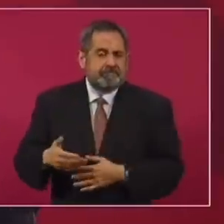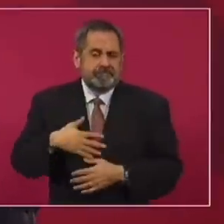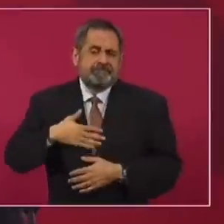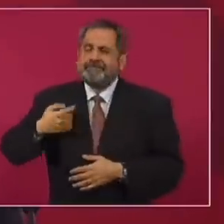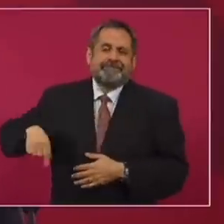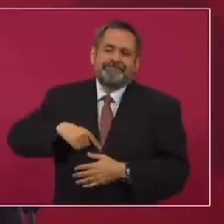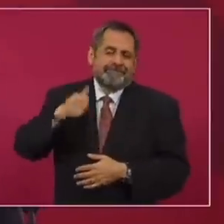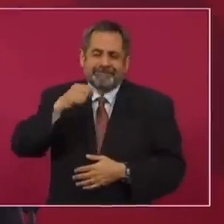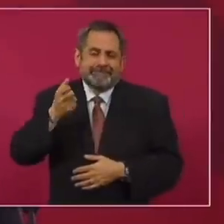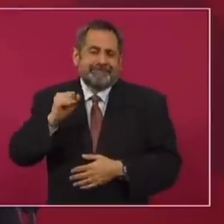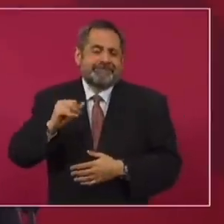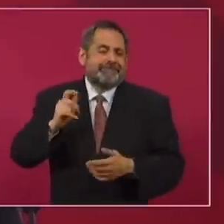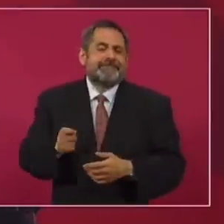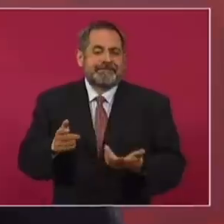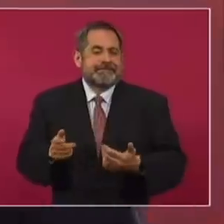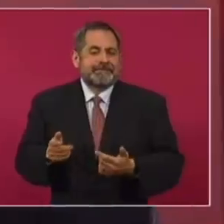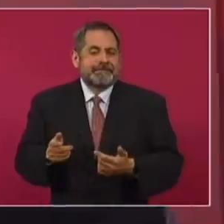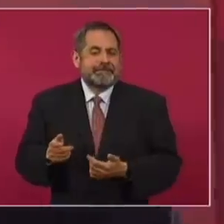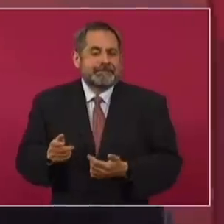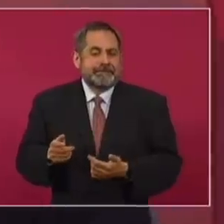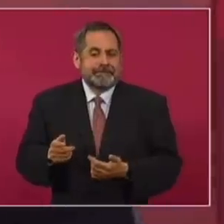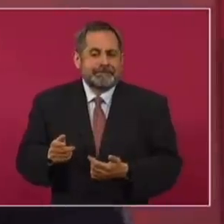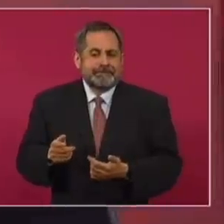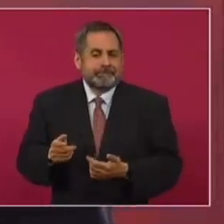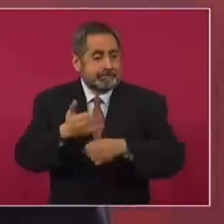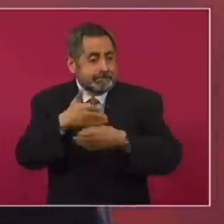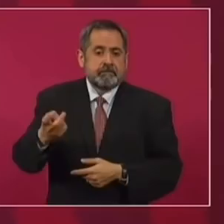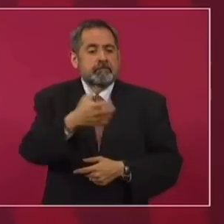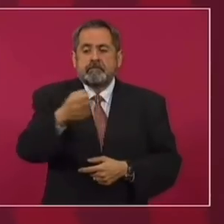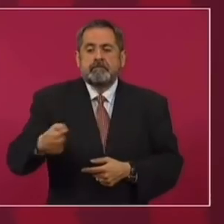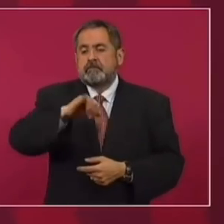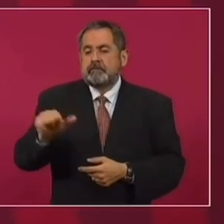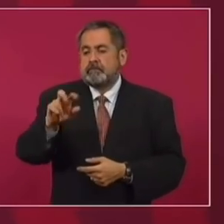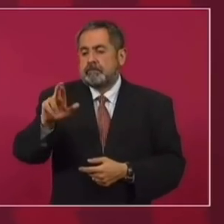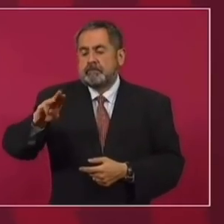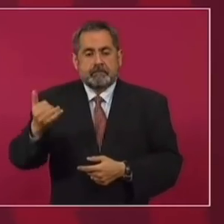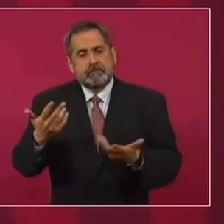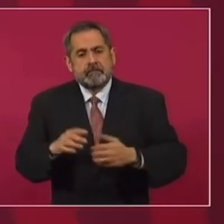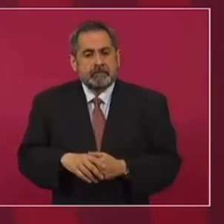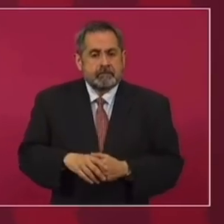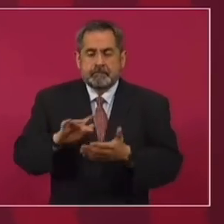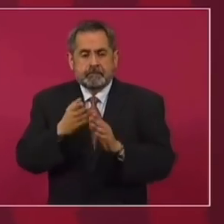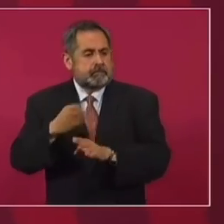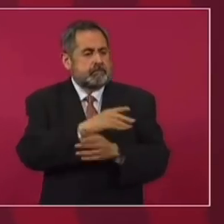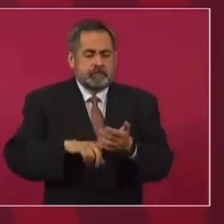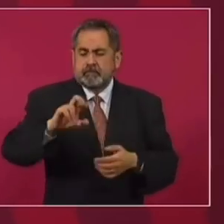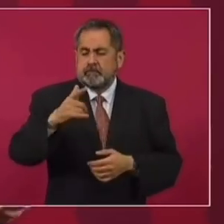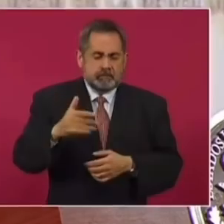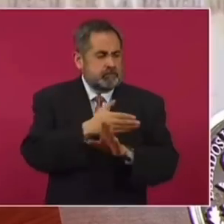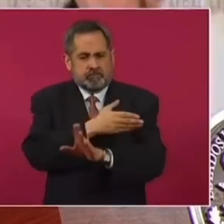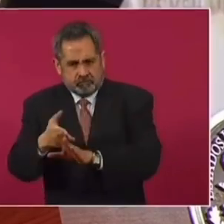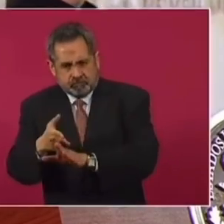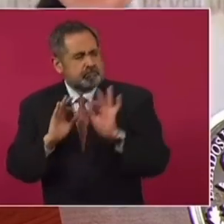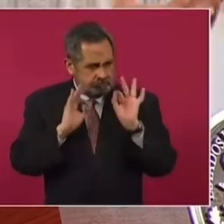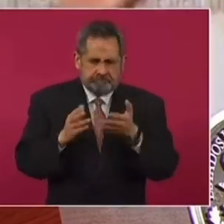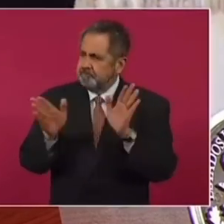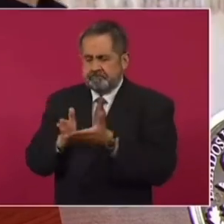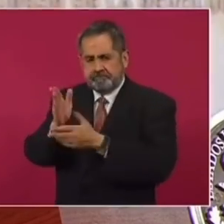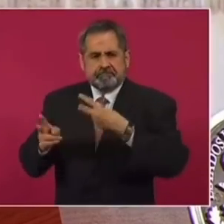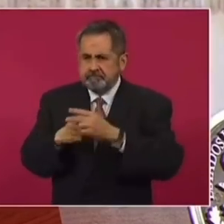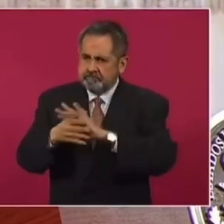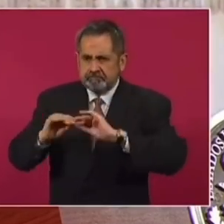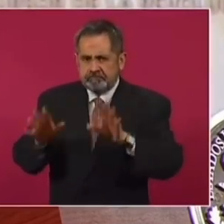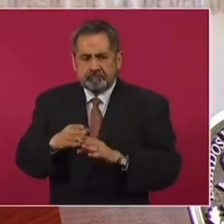especialistas en brincar obstáculos. Y agradecemos mucho lo que hizo Rogelio, dejó abierto el camino,